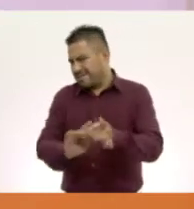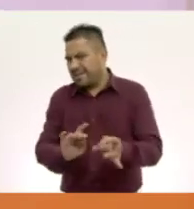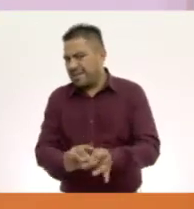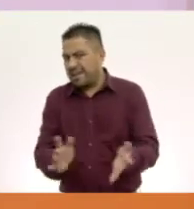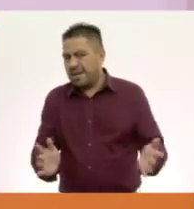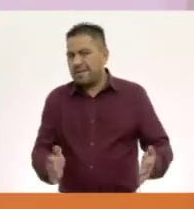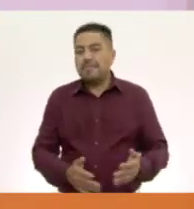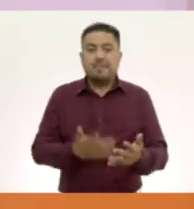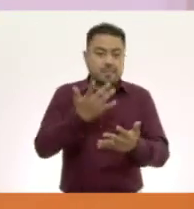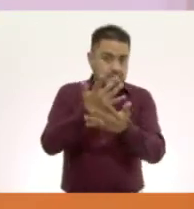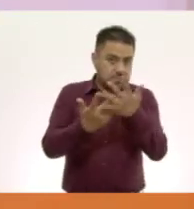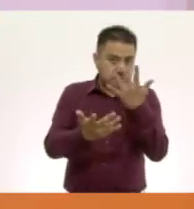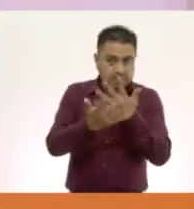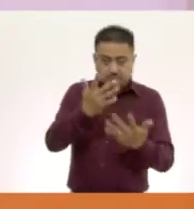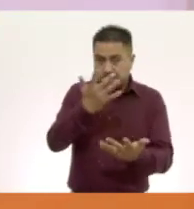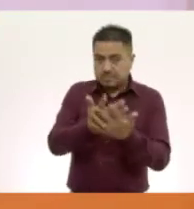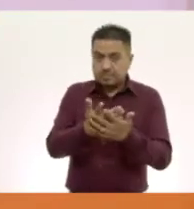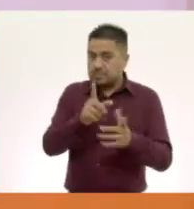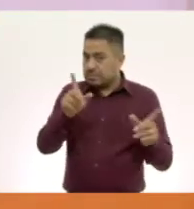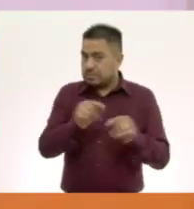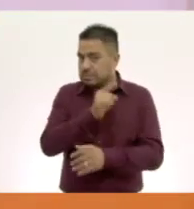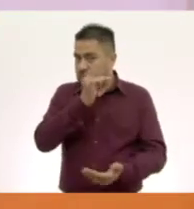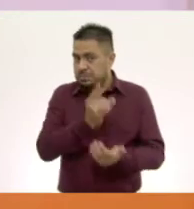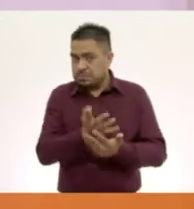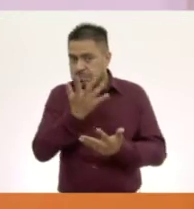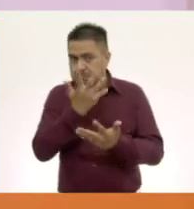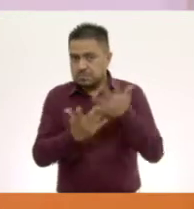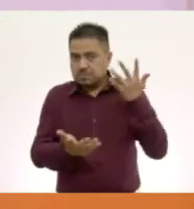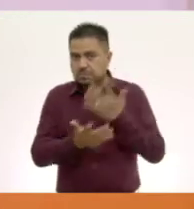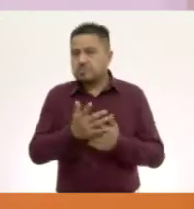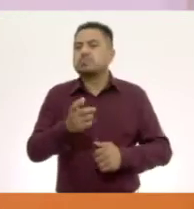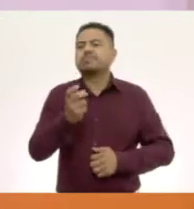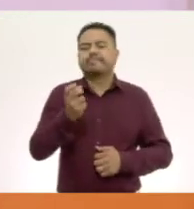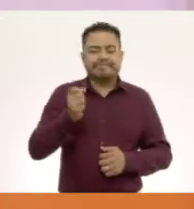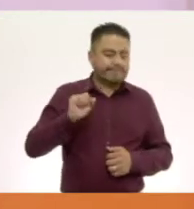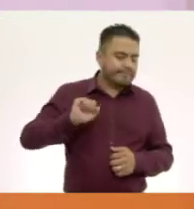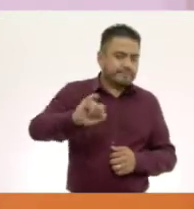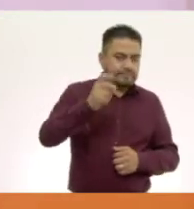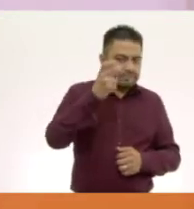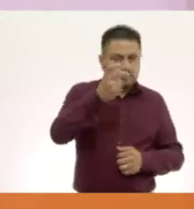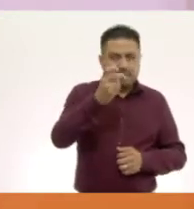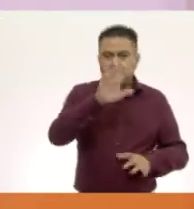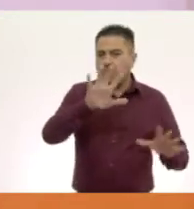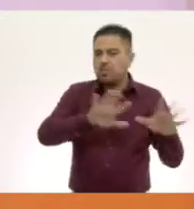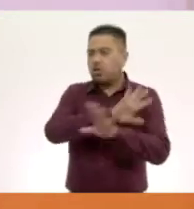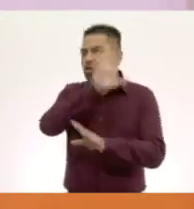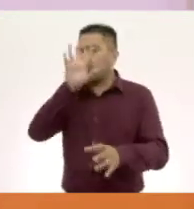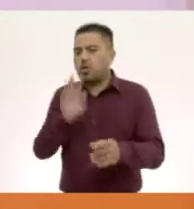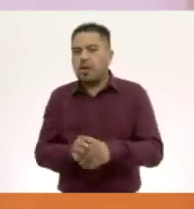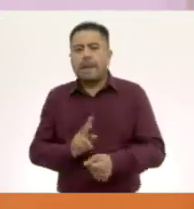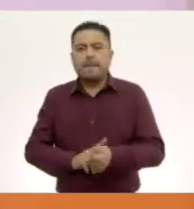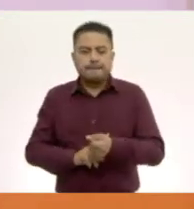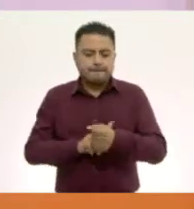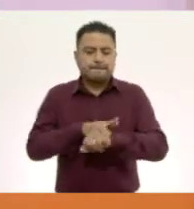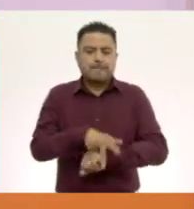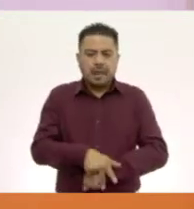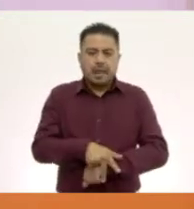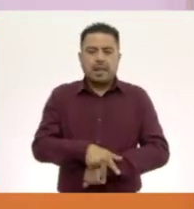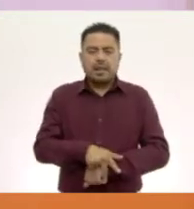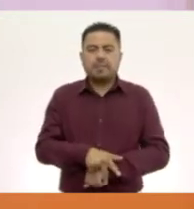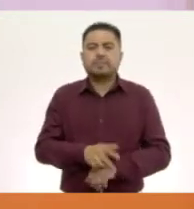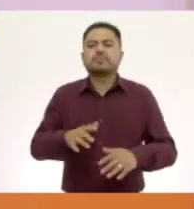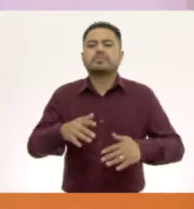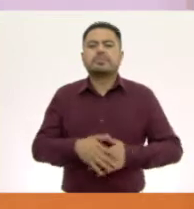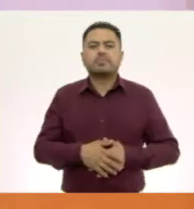La mano, solamente la mano. Correcto. Es toda la piel. Y entonces, pues